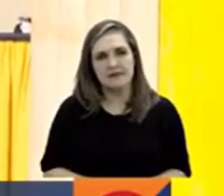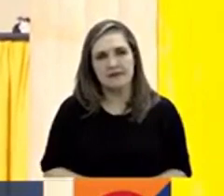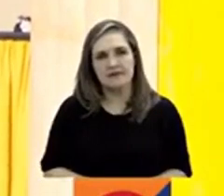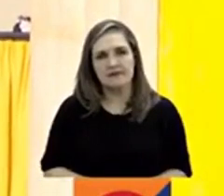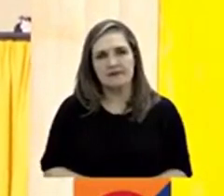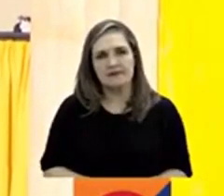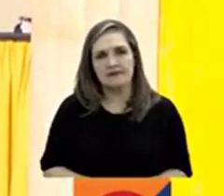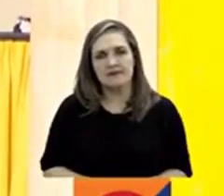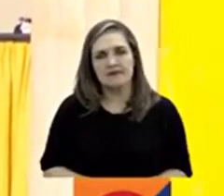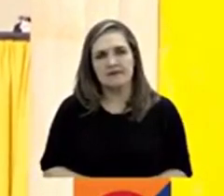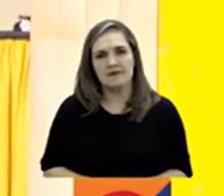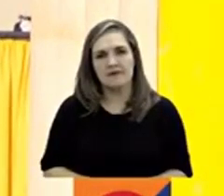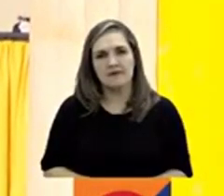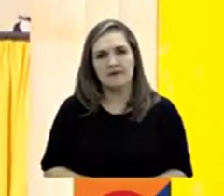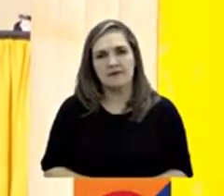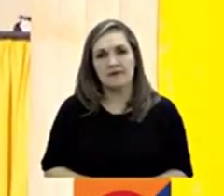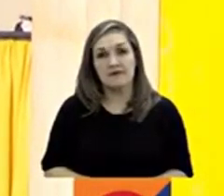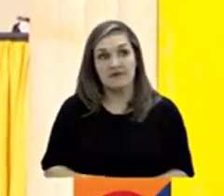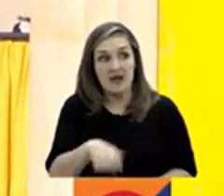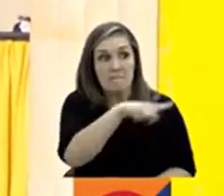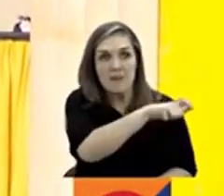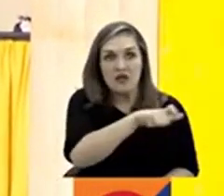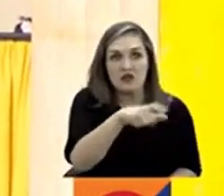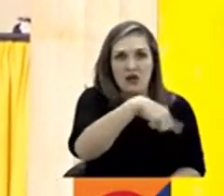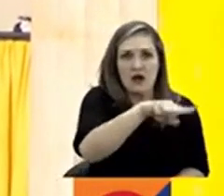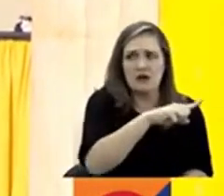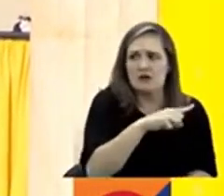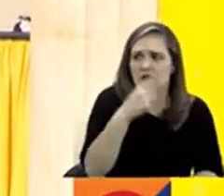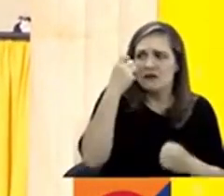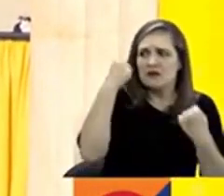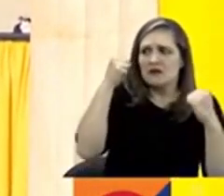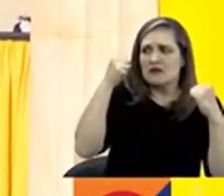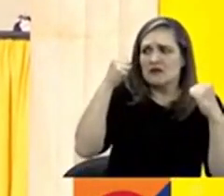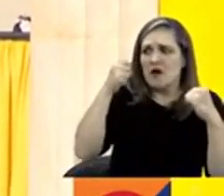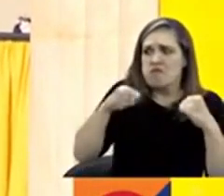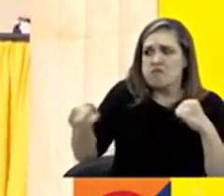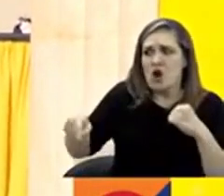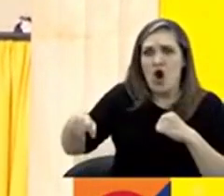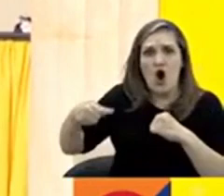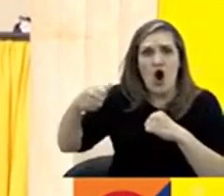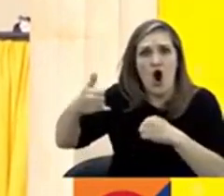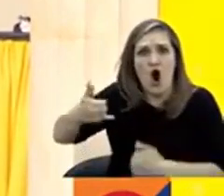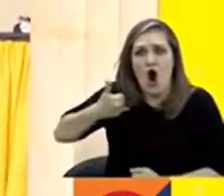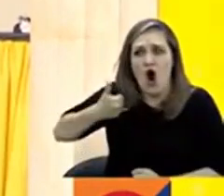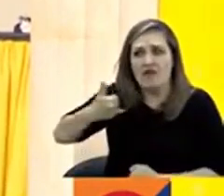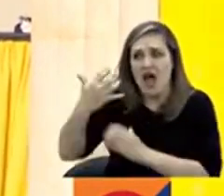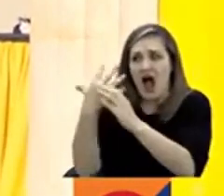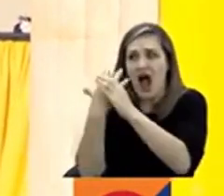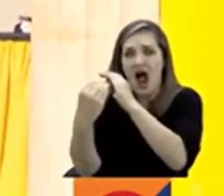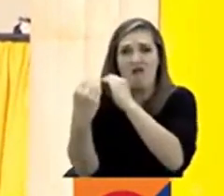¿Les preocupa que se conviertan en gestores de la paz?